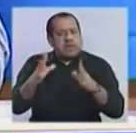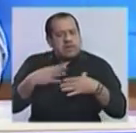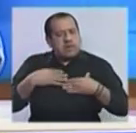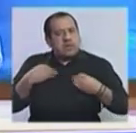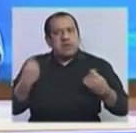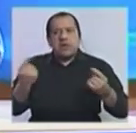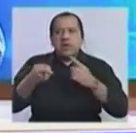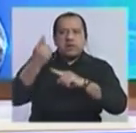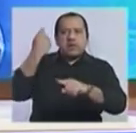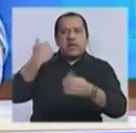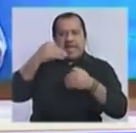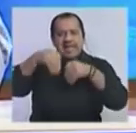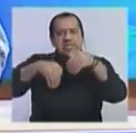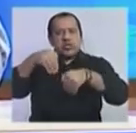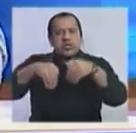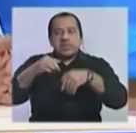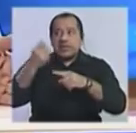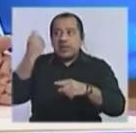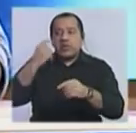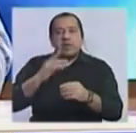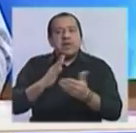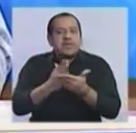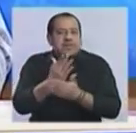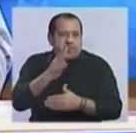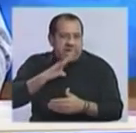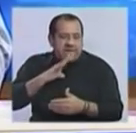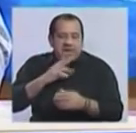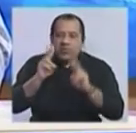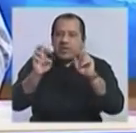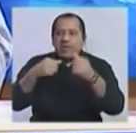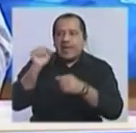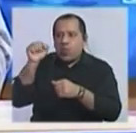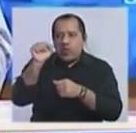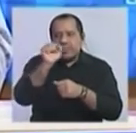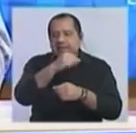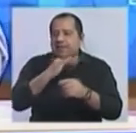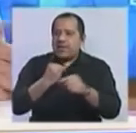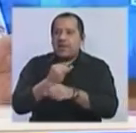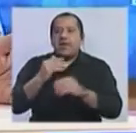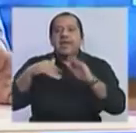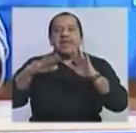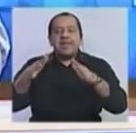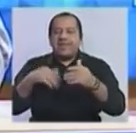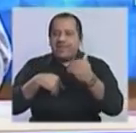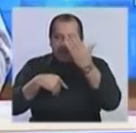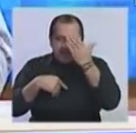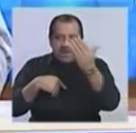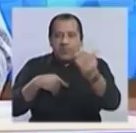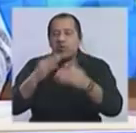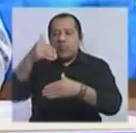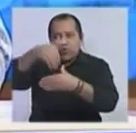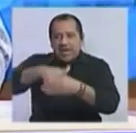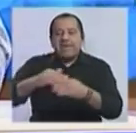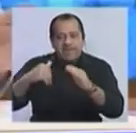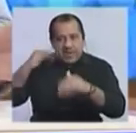anteriores siempre hubo un sesgo en las encuestas que después hicieron que el Frente Amplio votaba un poco por encima de lo que las